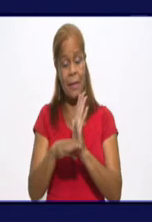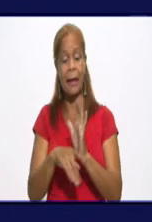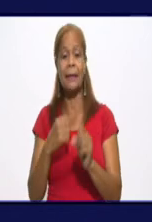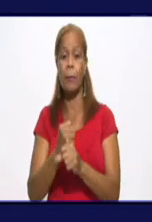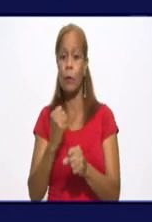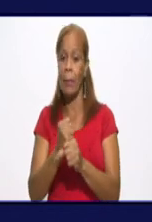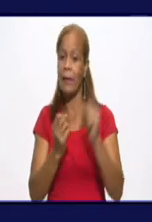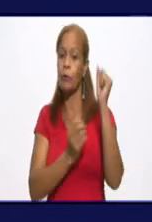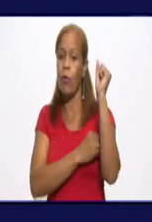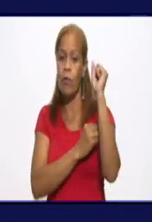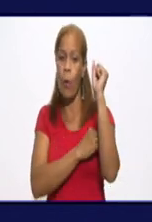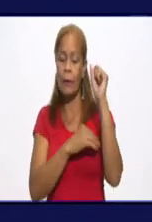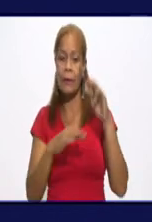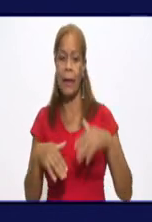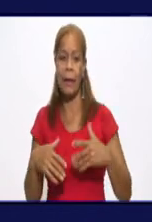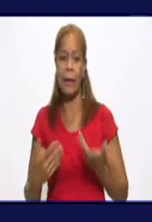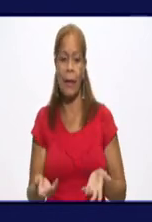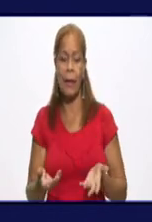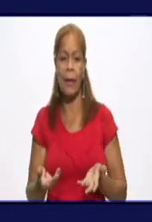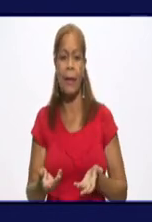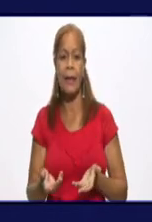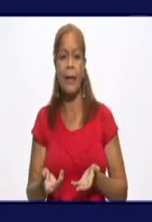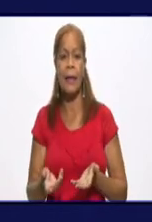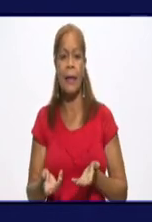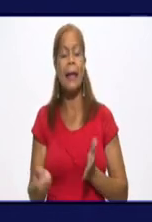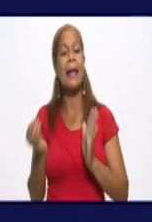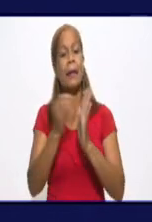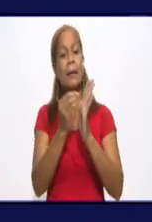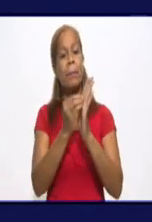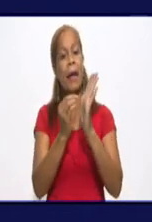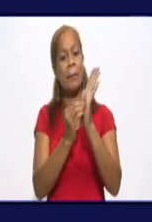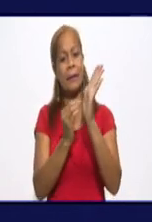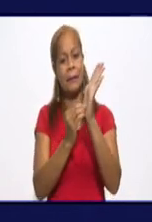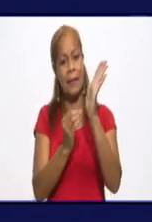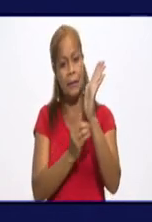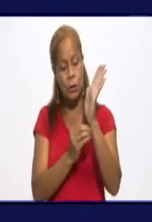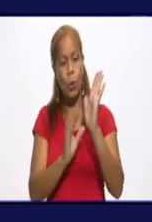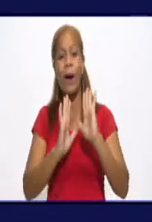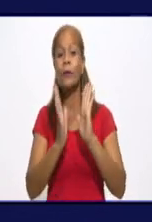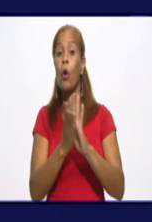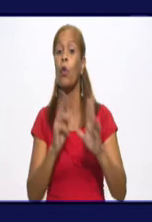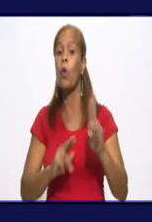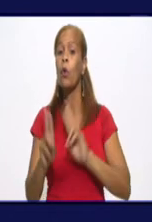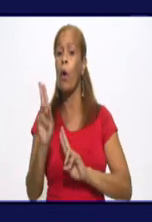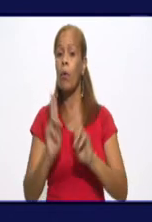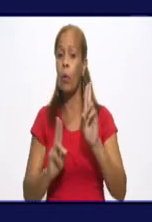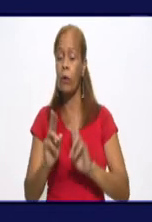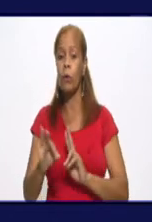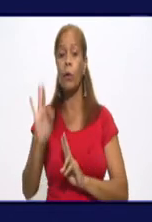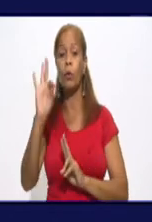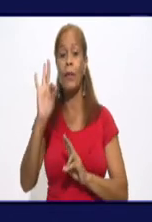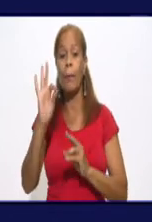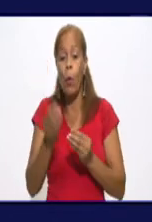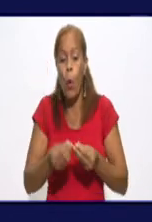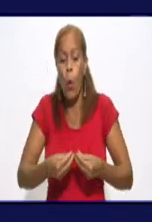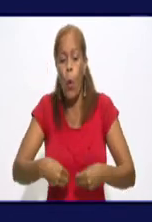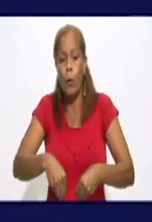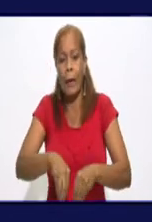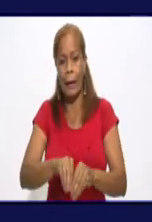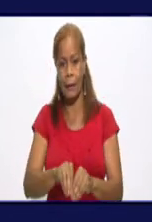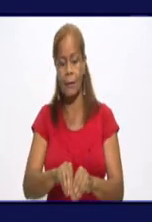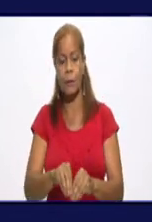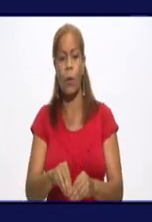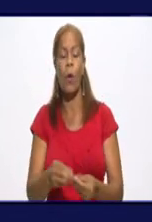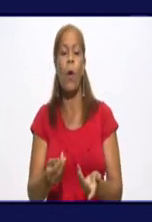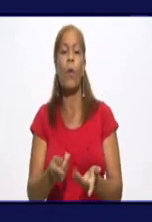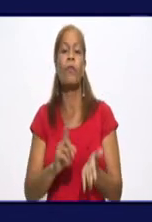la implementación de todo lo acordado en el octavo congreso del partido, con mucha celeridad en los